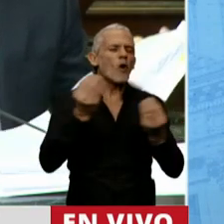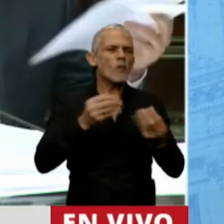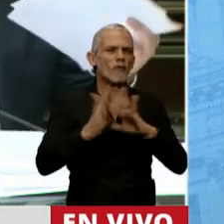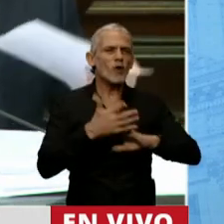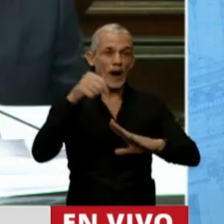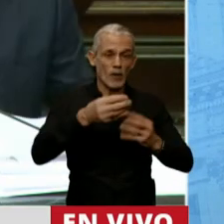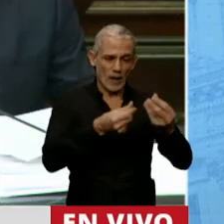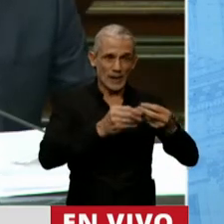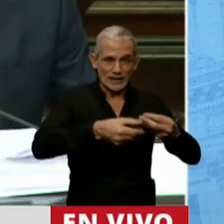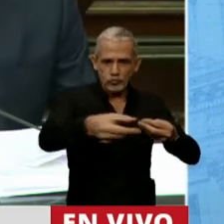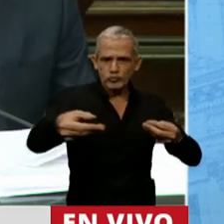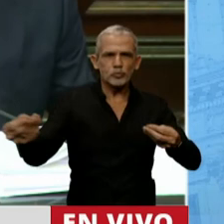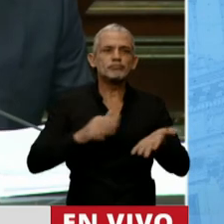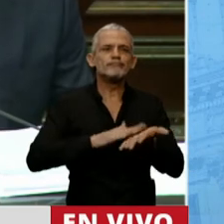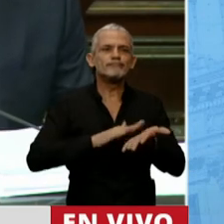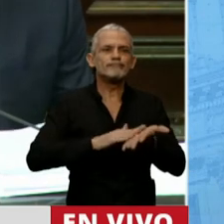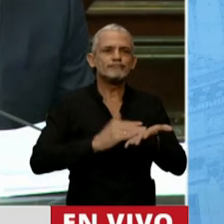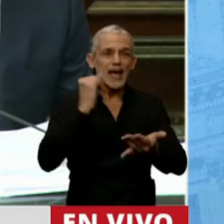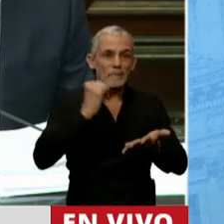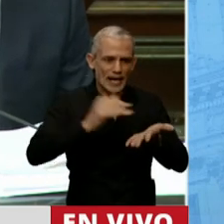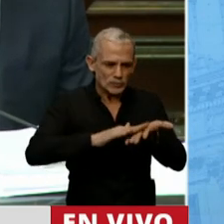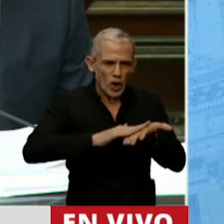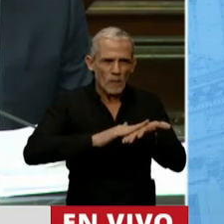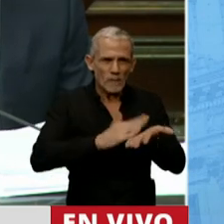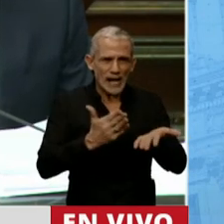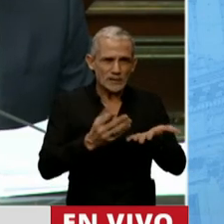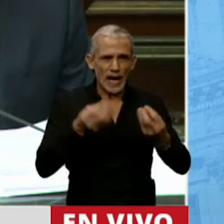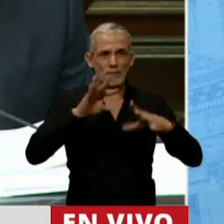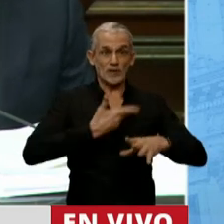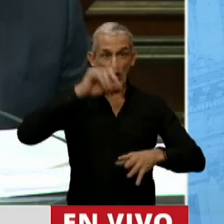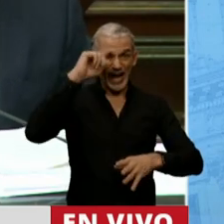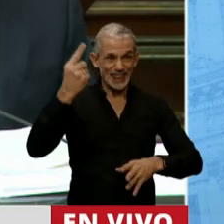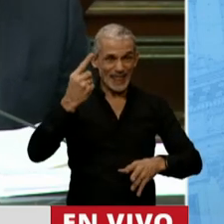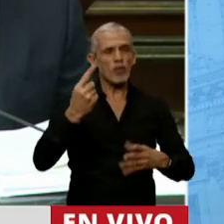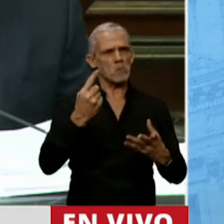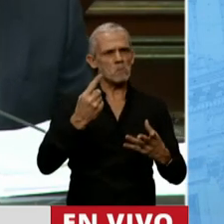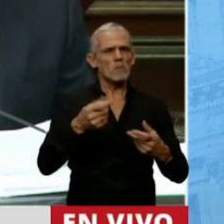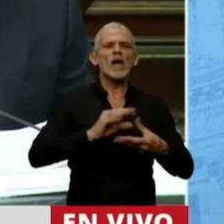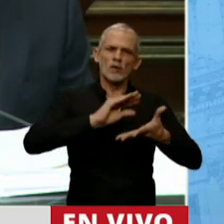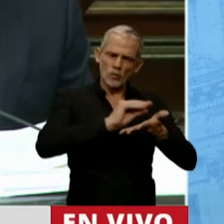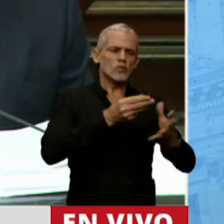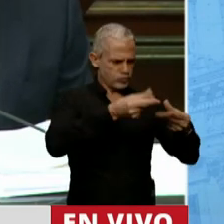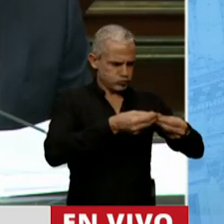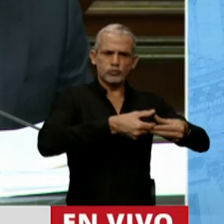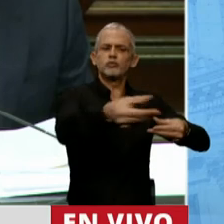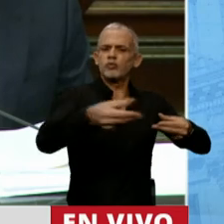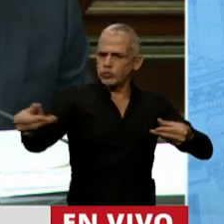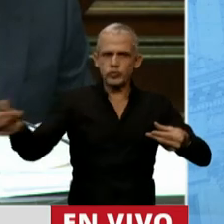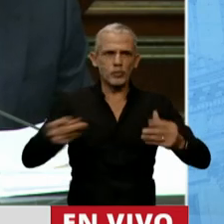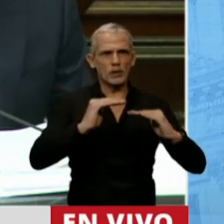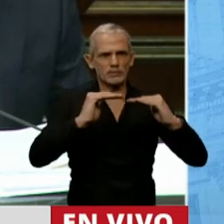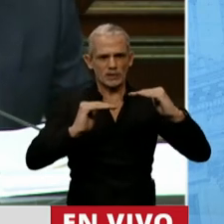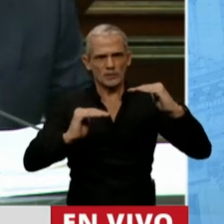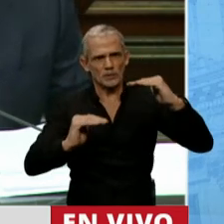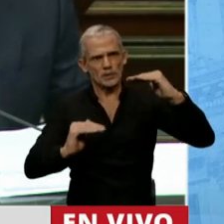ser los fundamentos. Porque la verdad que empezamos con un Estado que incide, distribuye y profundiza